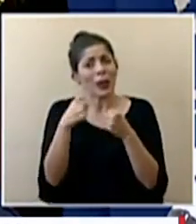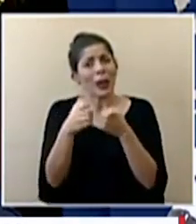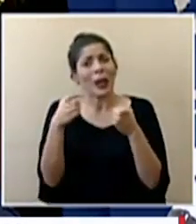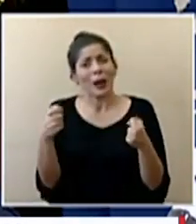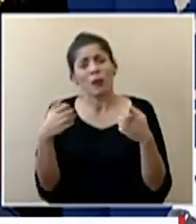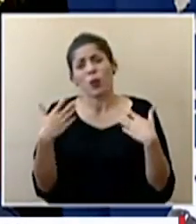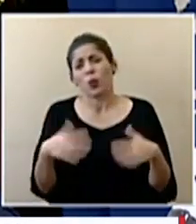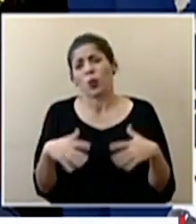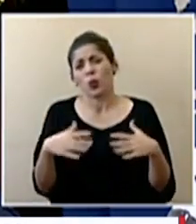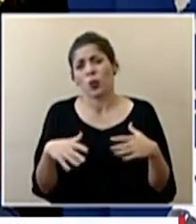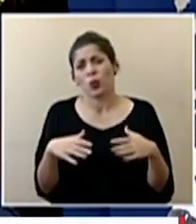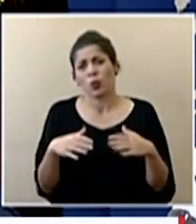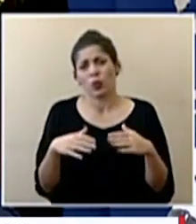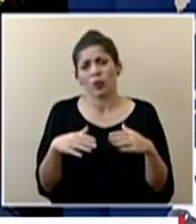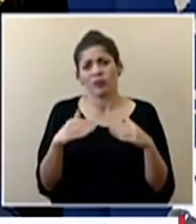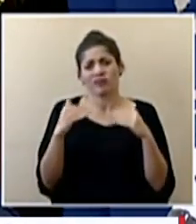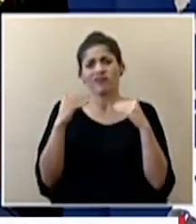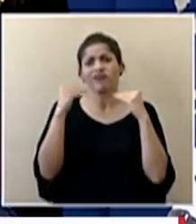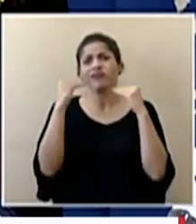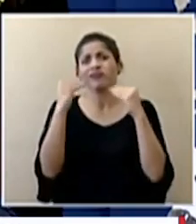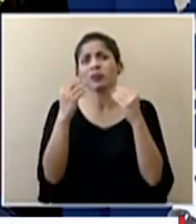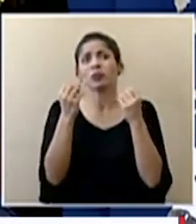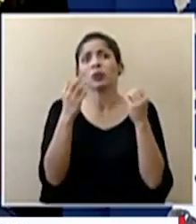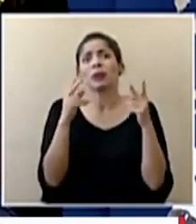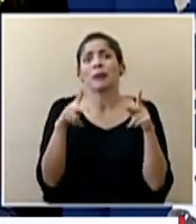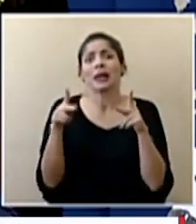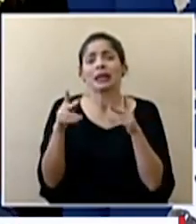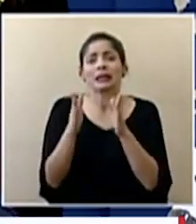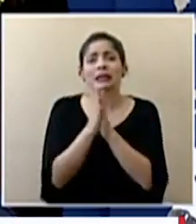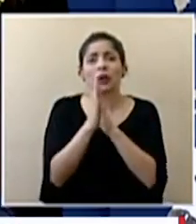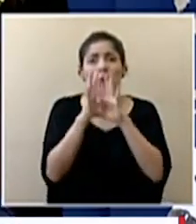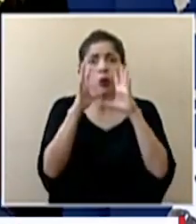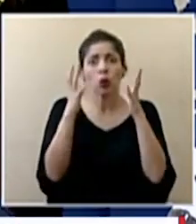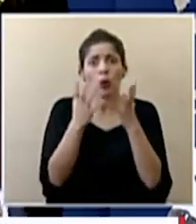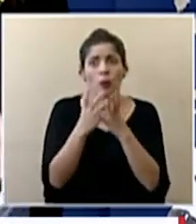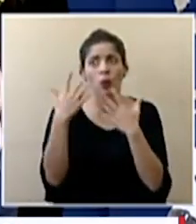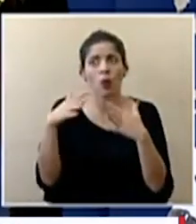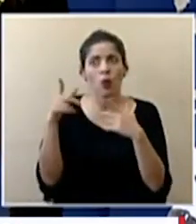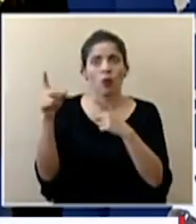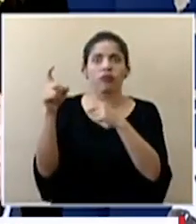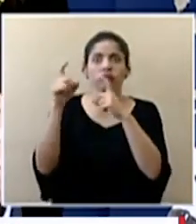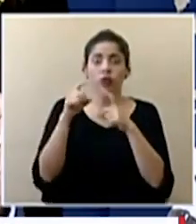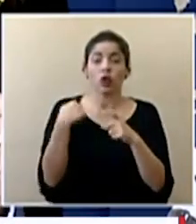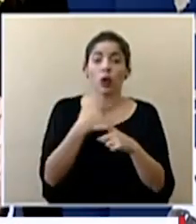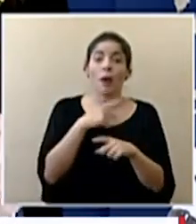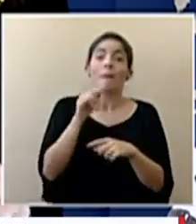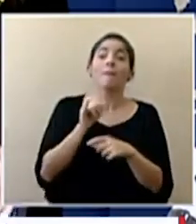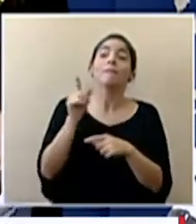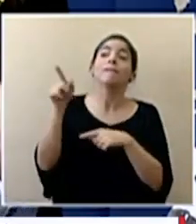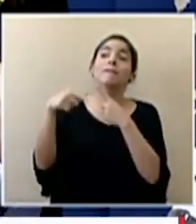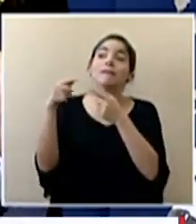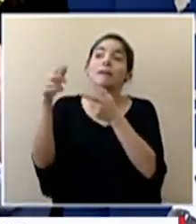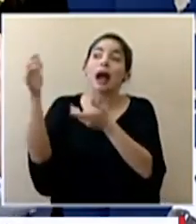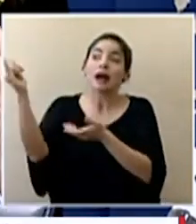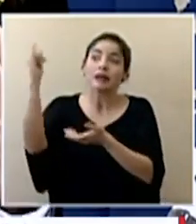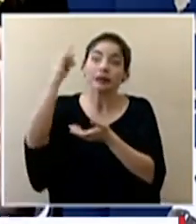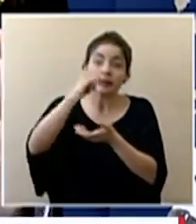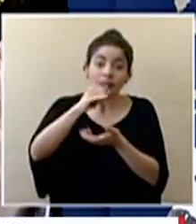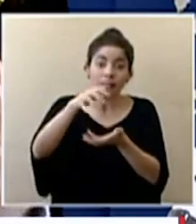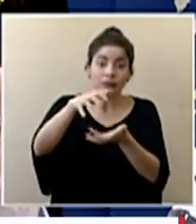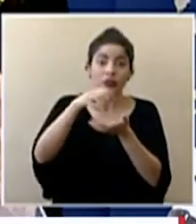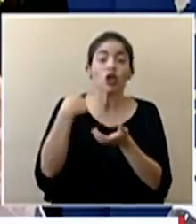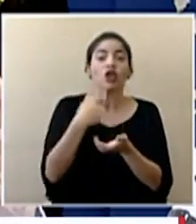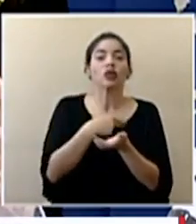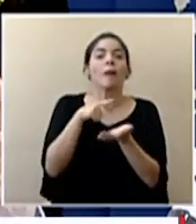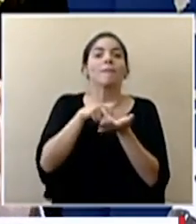altamente solicitado en todo el mundo entonces vamos a recoger ese material estamos contratando